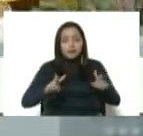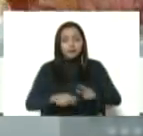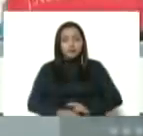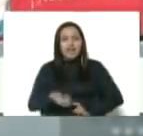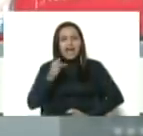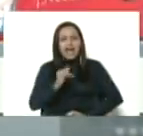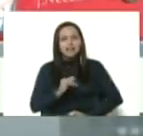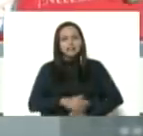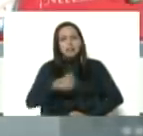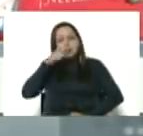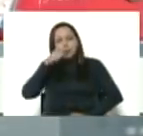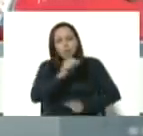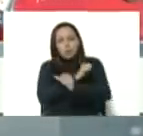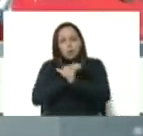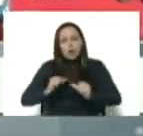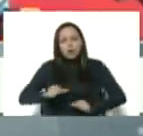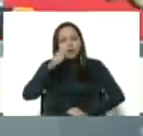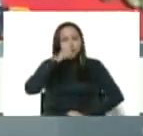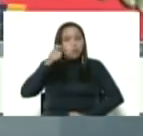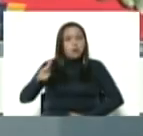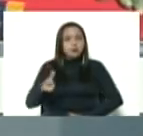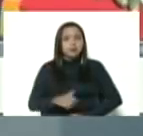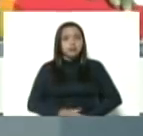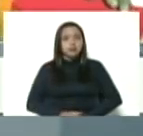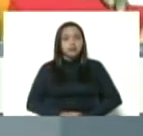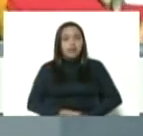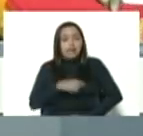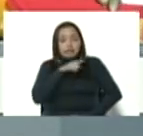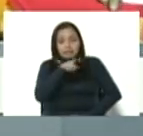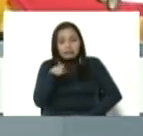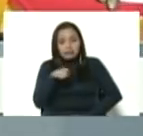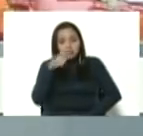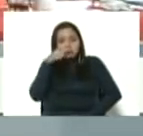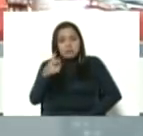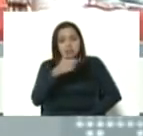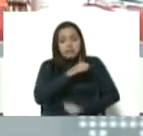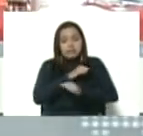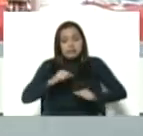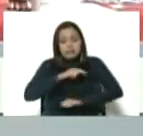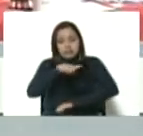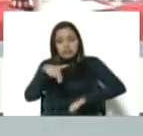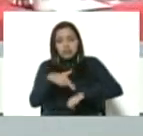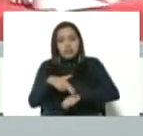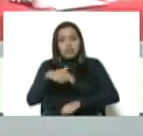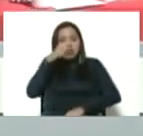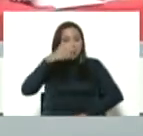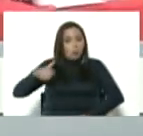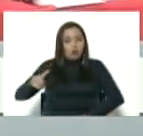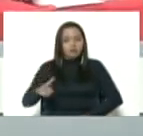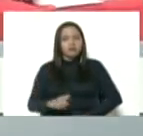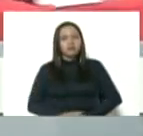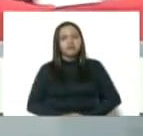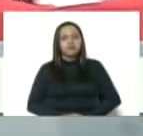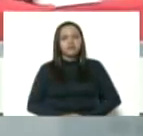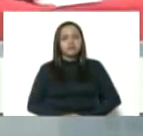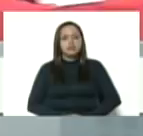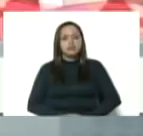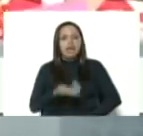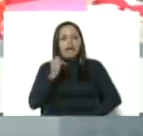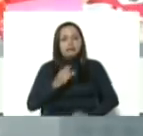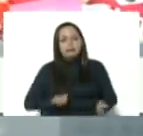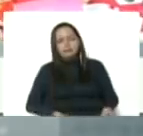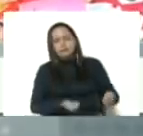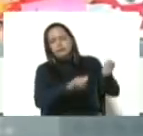guardias del pueblo. La guardia del pueblo. Mira. Esos guardias nacionales. De la guardia del pueblo. Zabarse. Se han echado